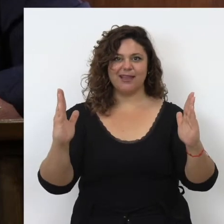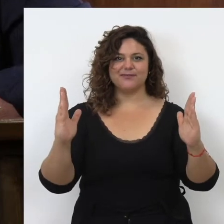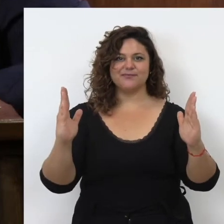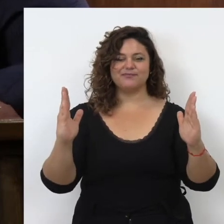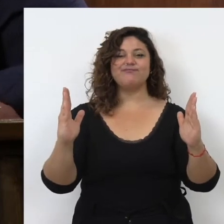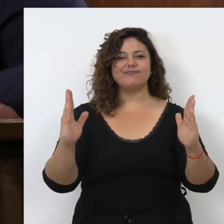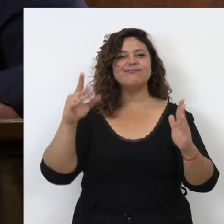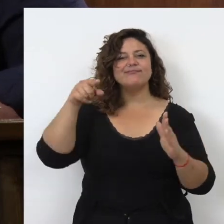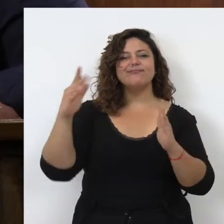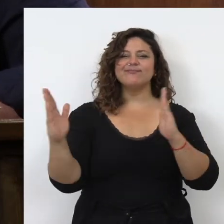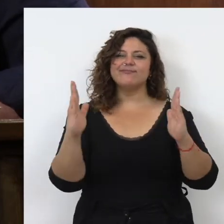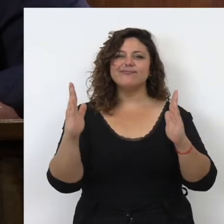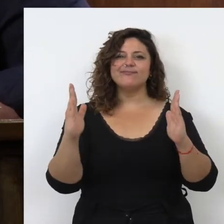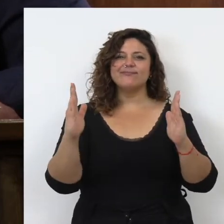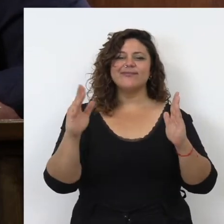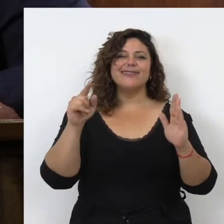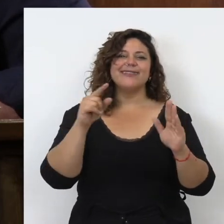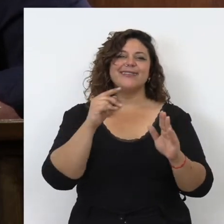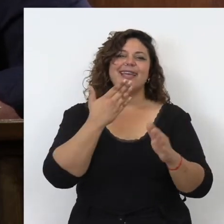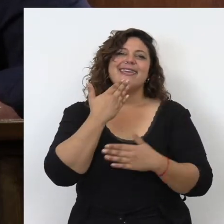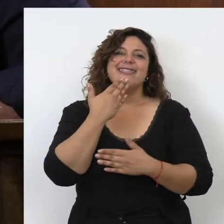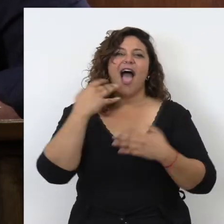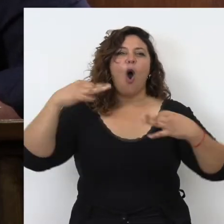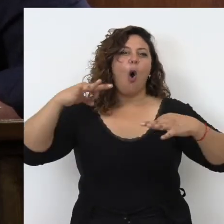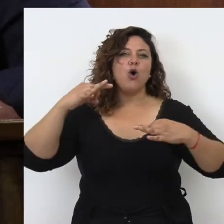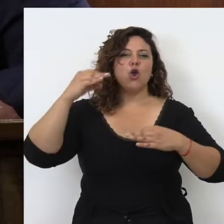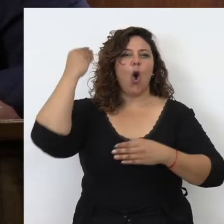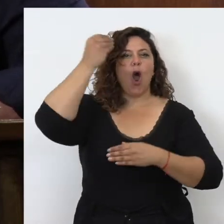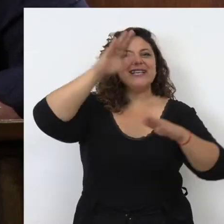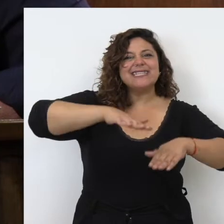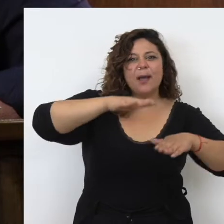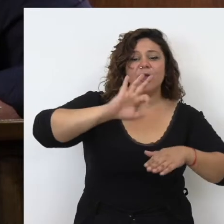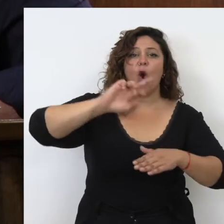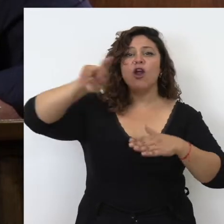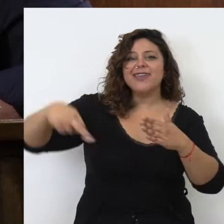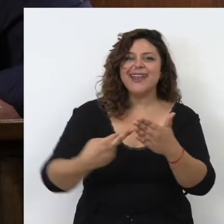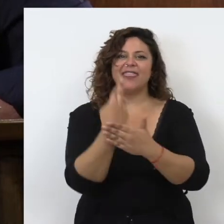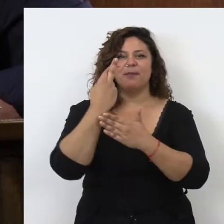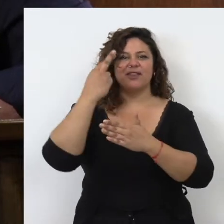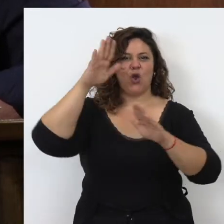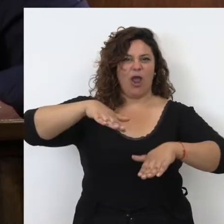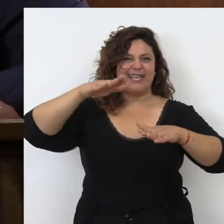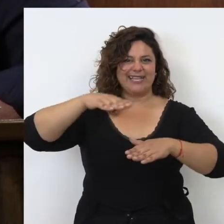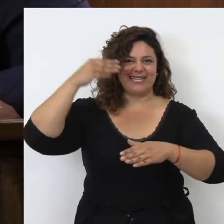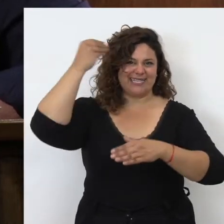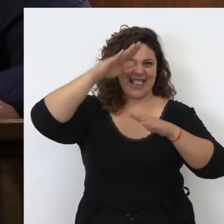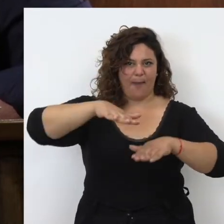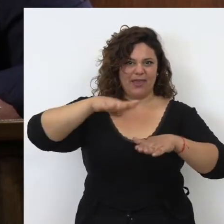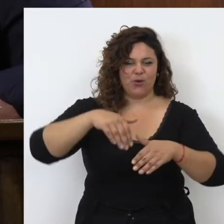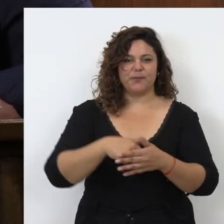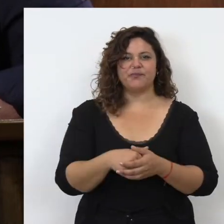dentro de lo que podemos considerar como Edad de Oro Islámica o Renacimiento Islámico.